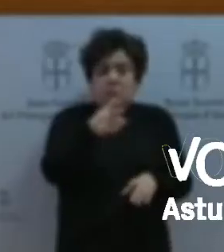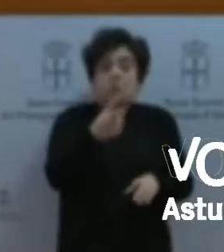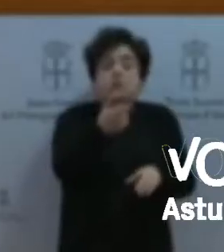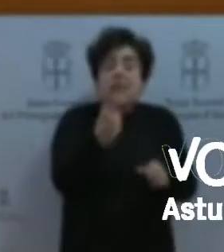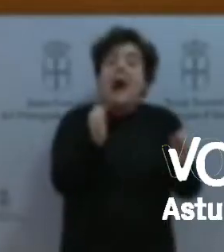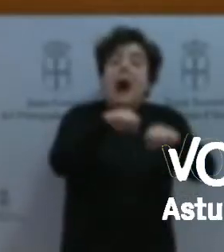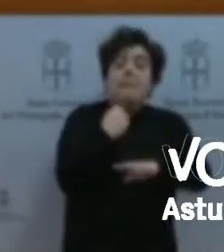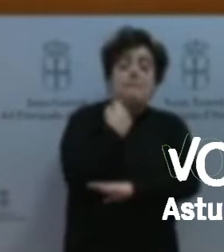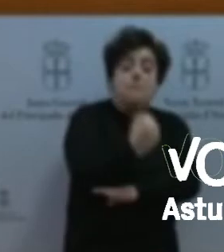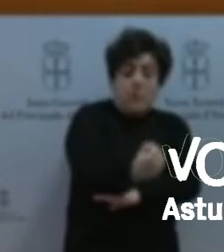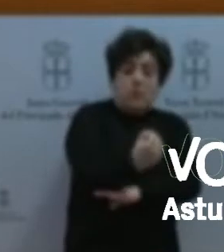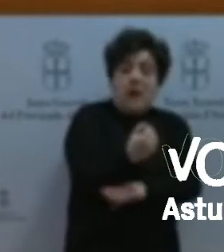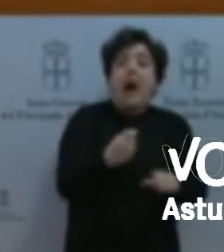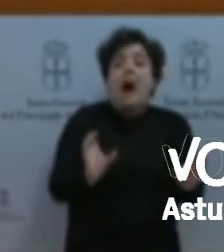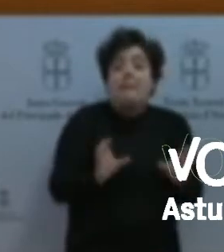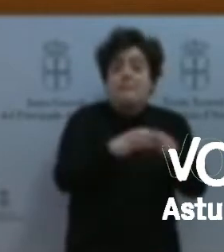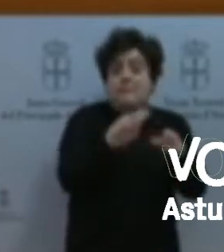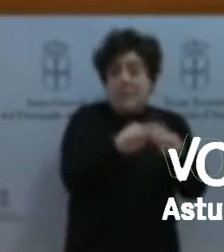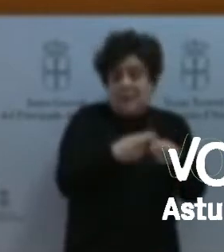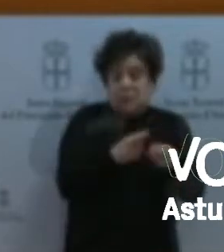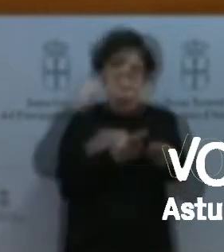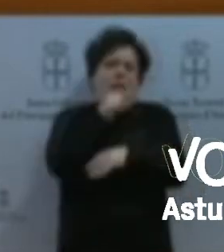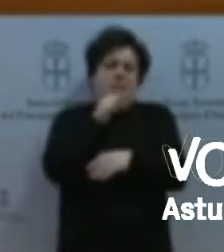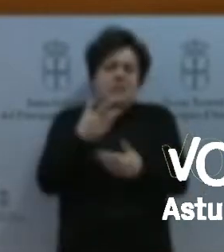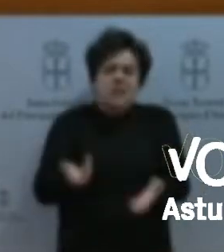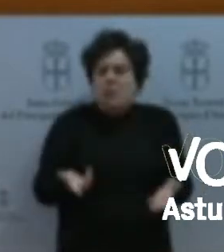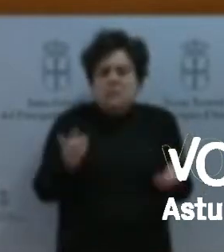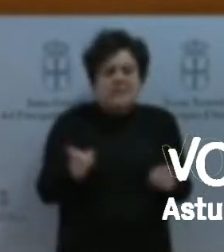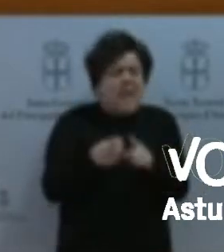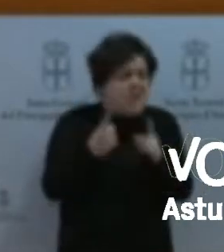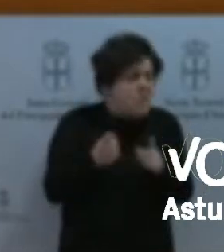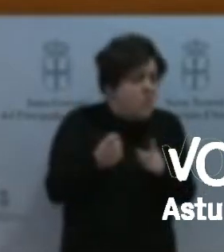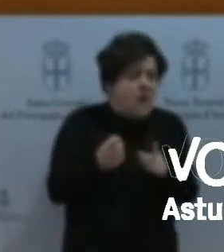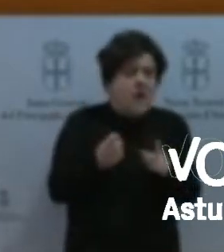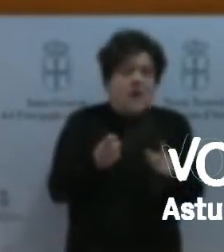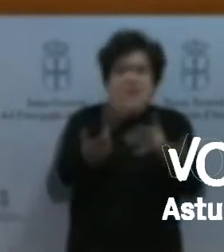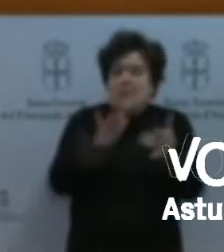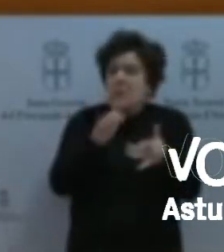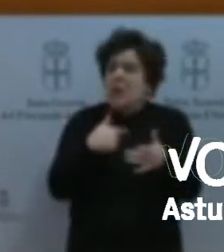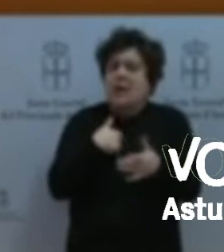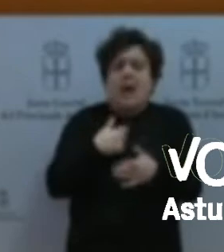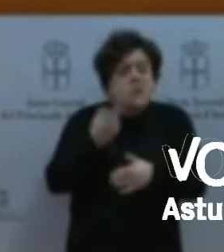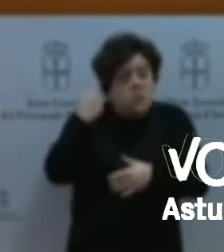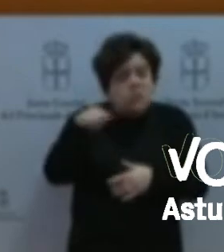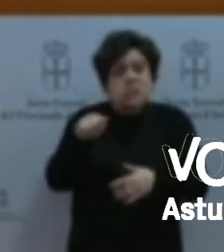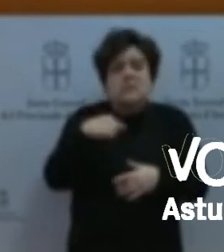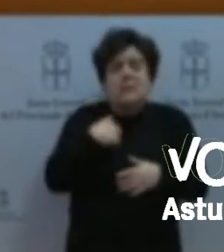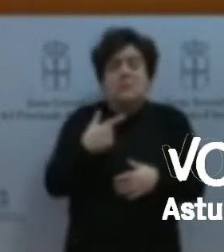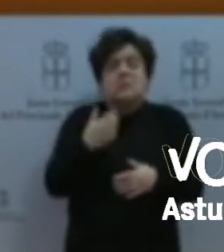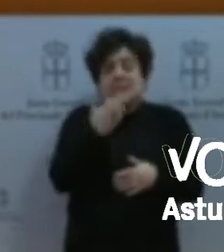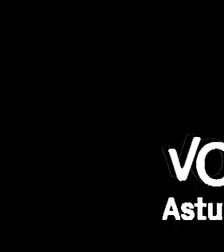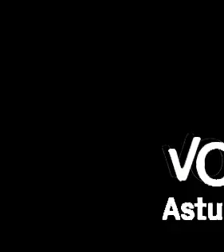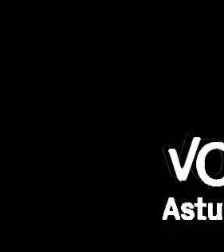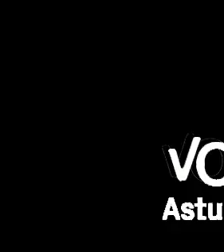Lo que necesita Asturias es un giro y no una continuidad. Que si no hay empleo, no hay bienestar. Y si no hay inversión, no hay